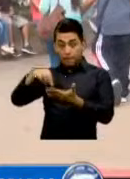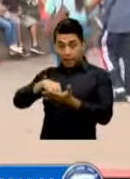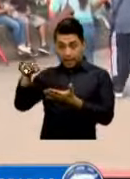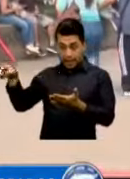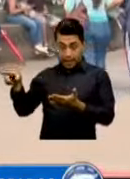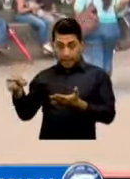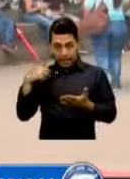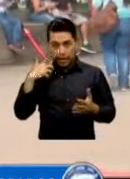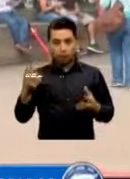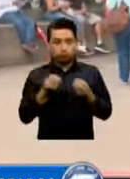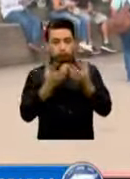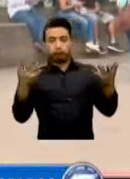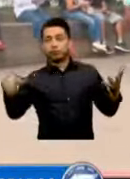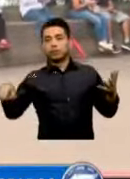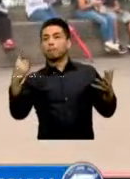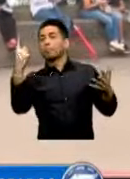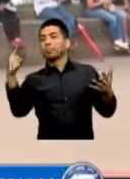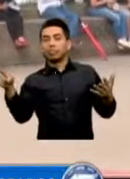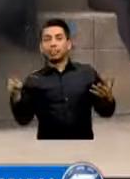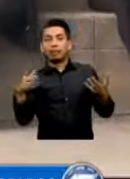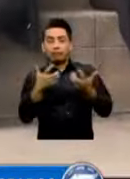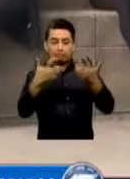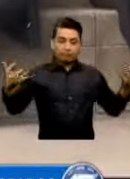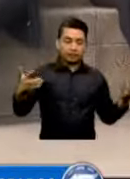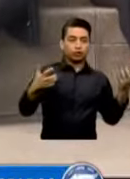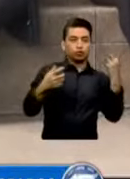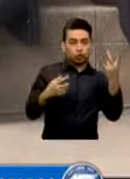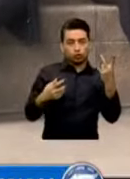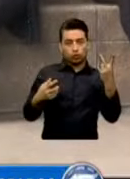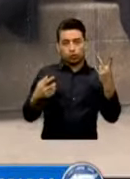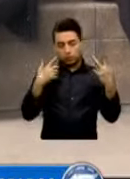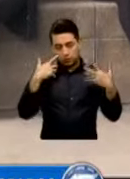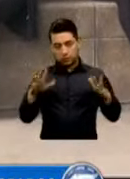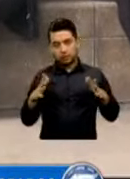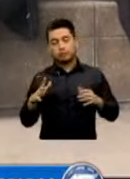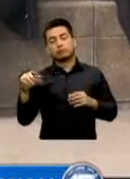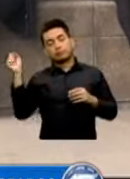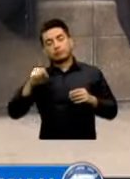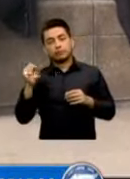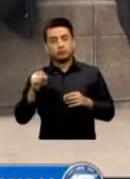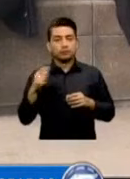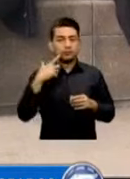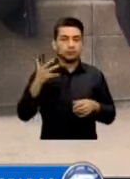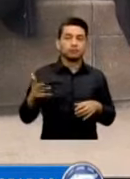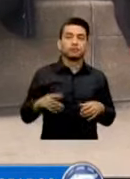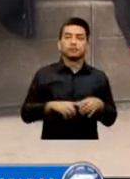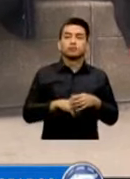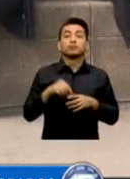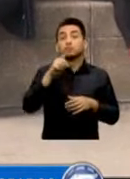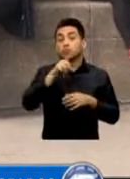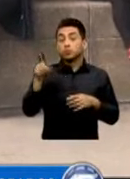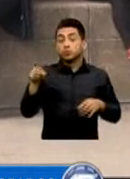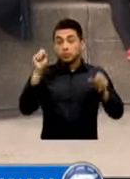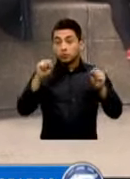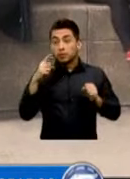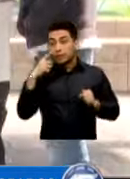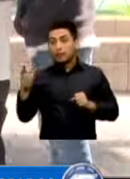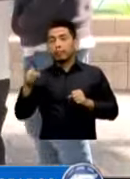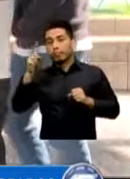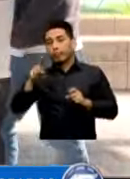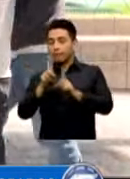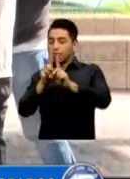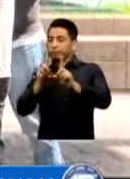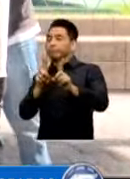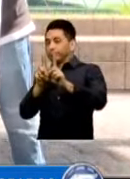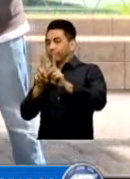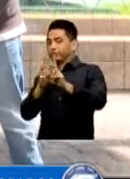desahogar La móvil que funciona actualmente Exactamente Esa es la idea Le pedimos a la población Que por favor Si está entre sus posibilidades Pues mantener el aislamiento ¿Verdad?